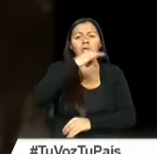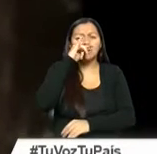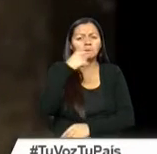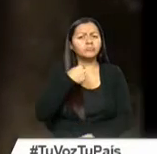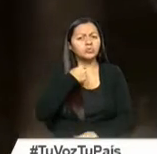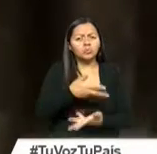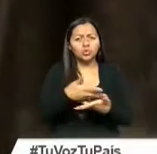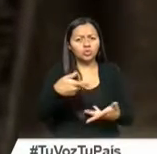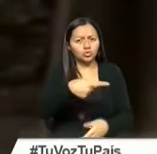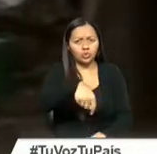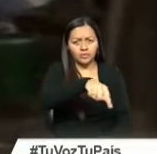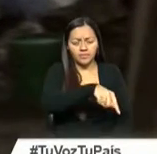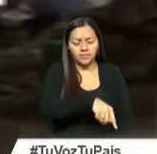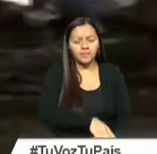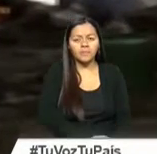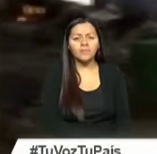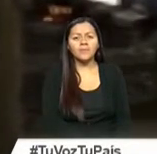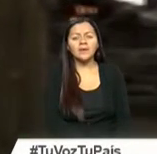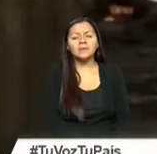sus países.